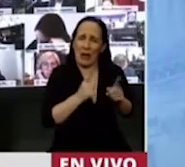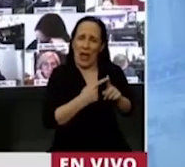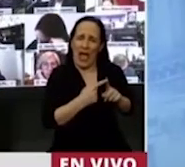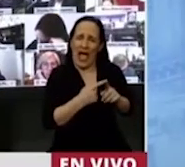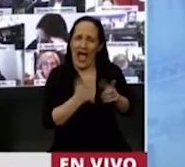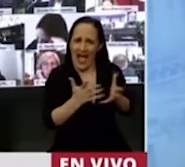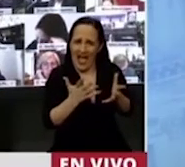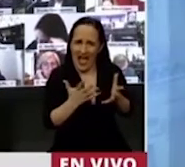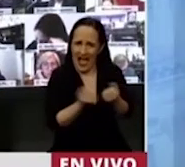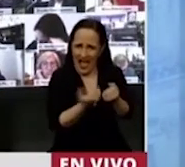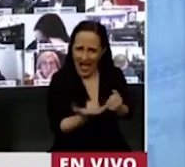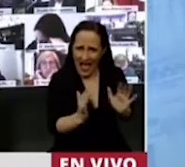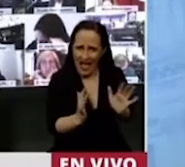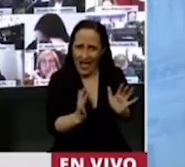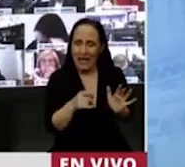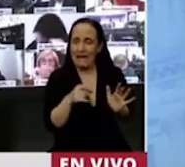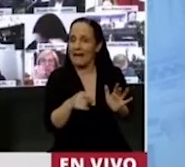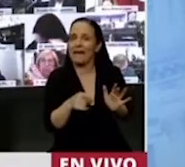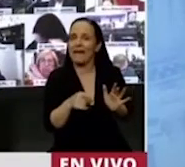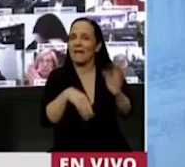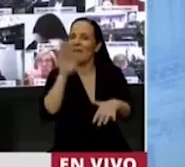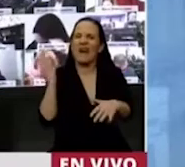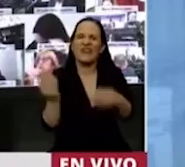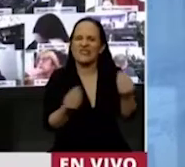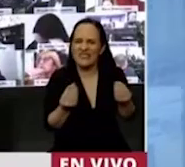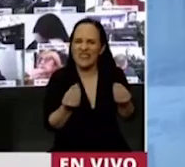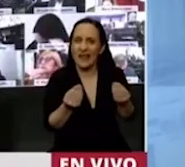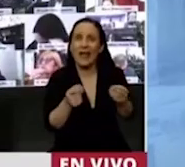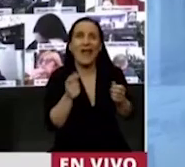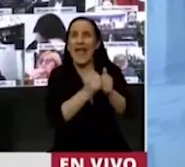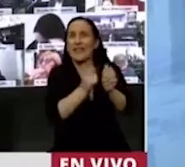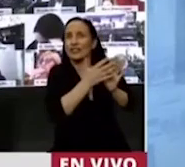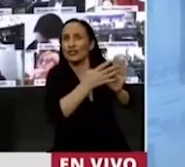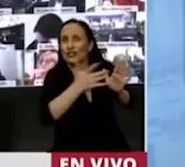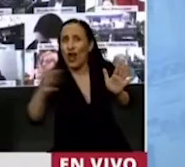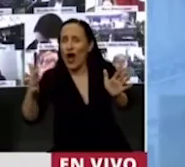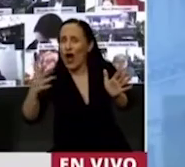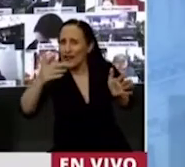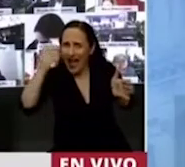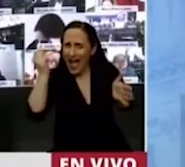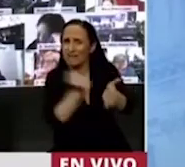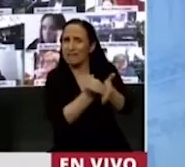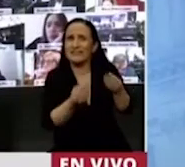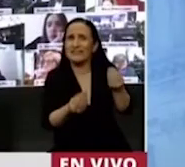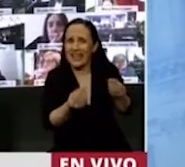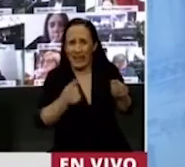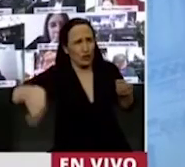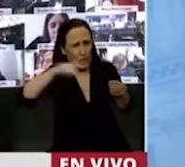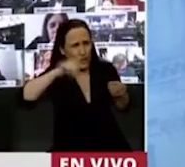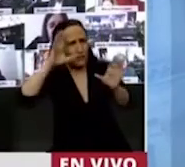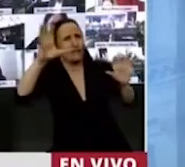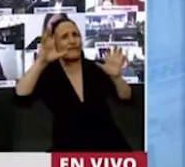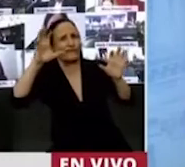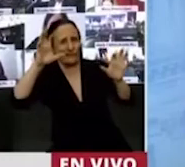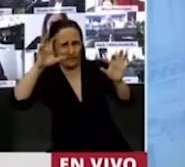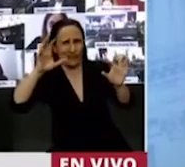Y la clave acá, que es lo que en la historia y en todos lados se recuerda y se tiene